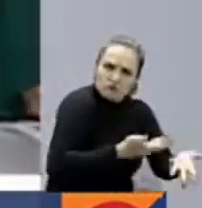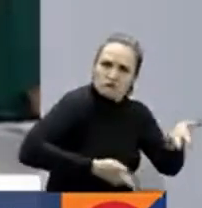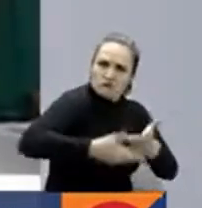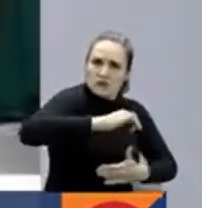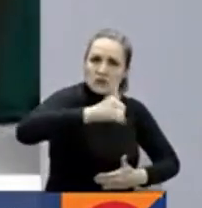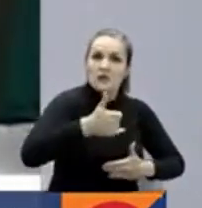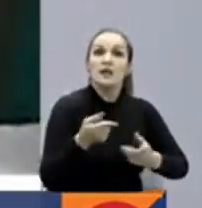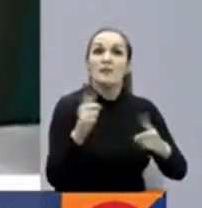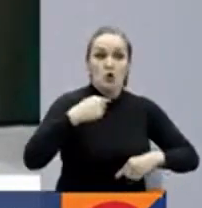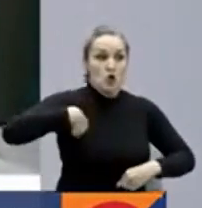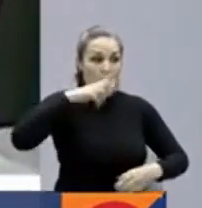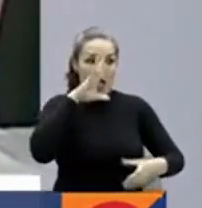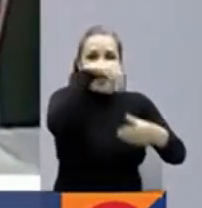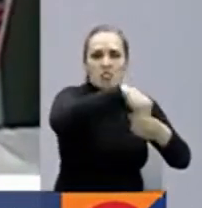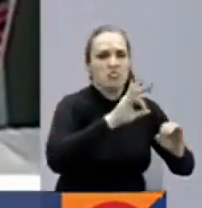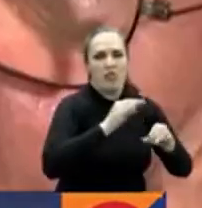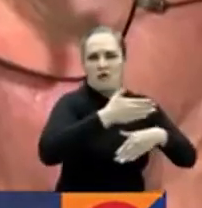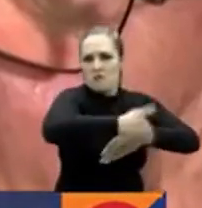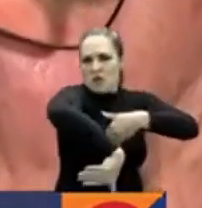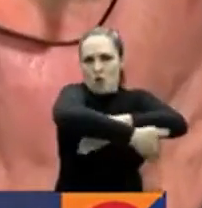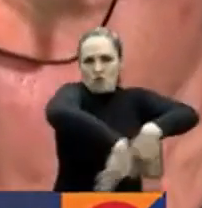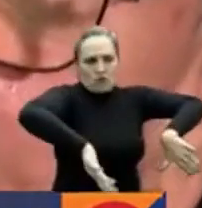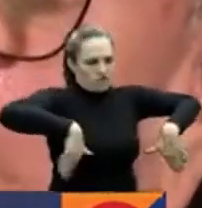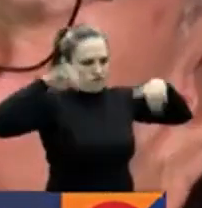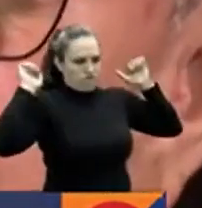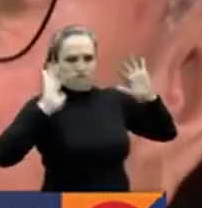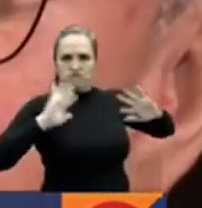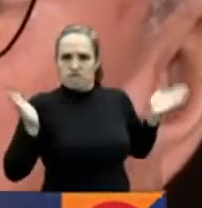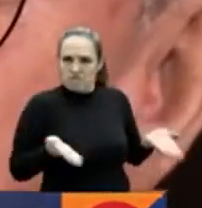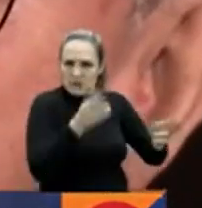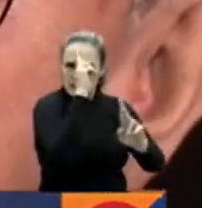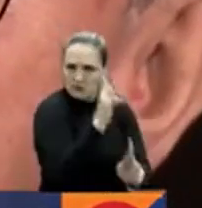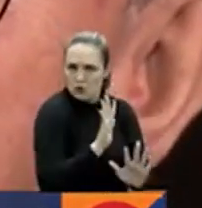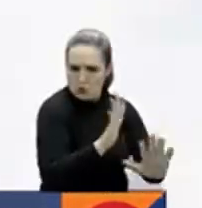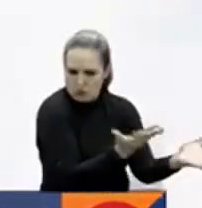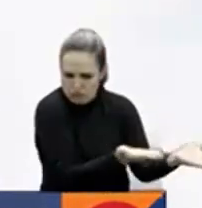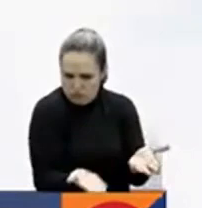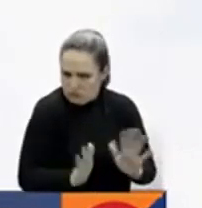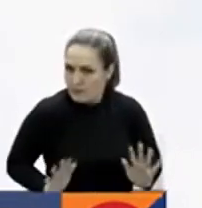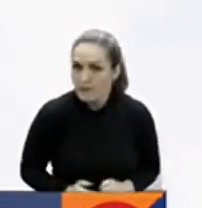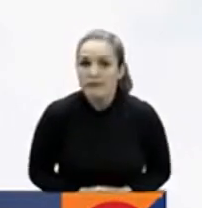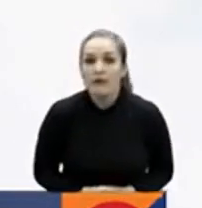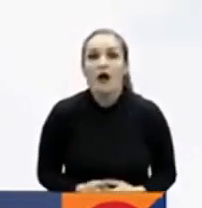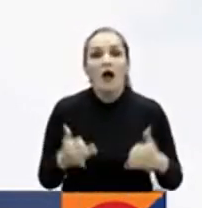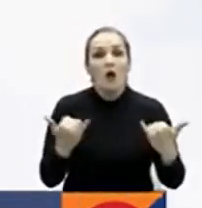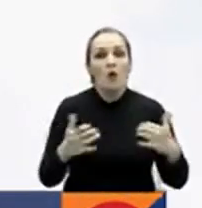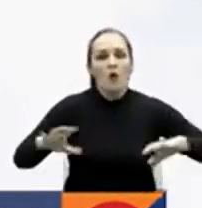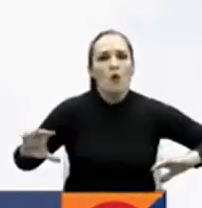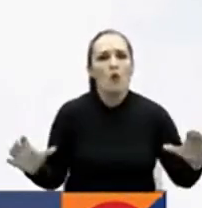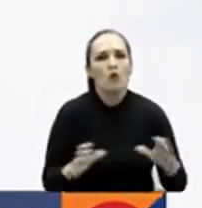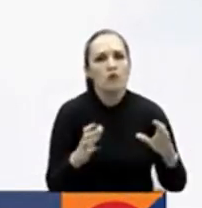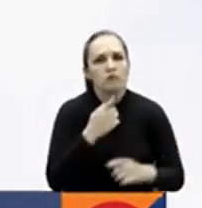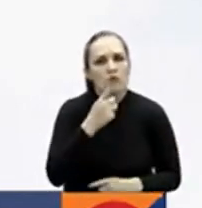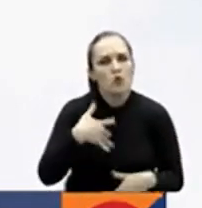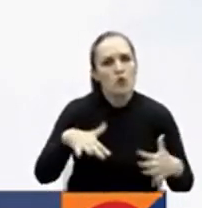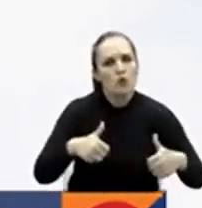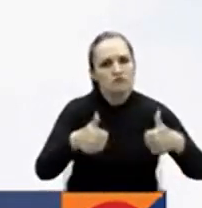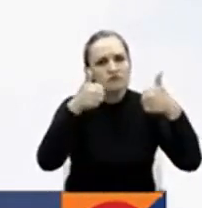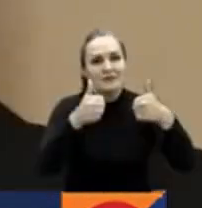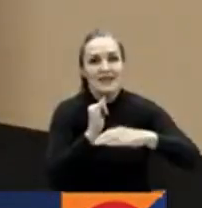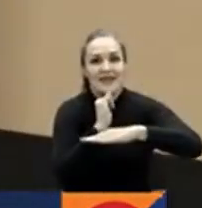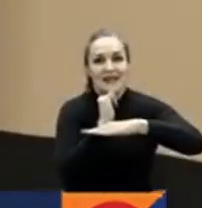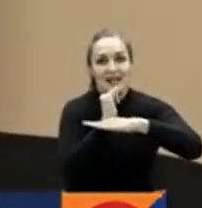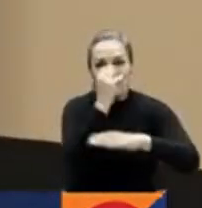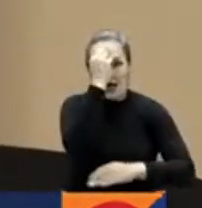la neutralidad y el respeto. La Iglesia Católica resaltó la labor de la caravana humanitaria que desarrollan en el